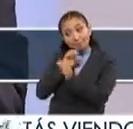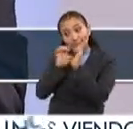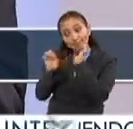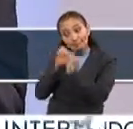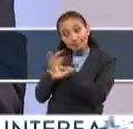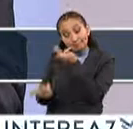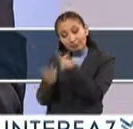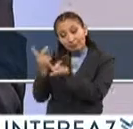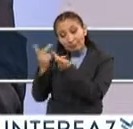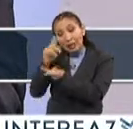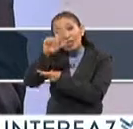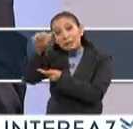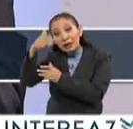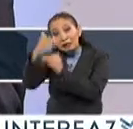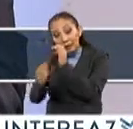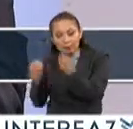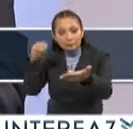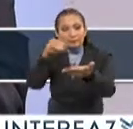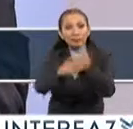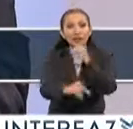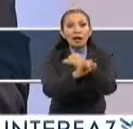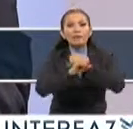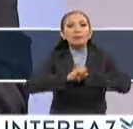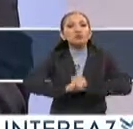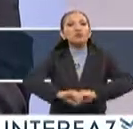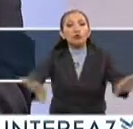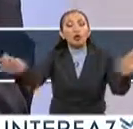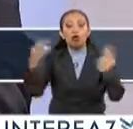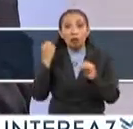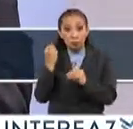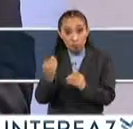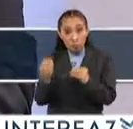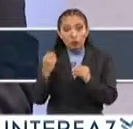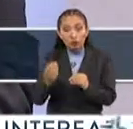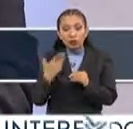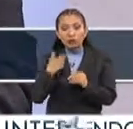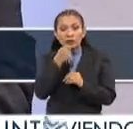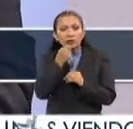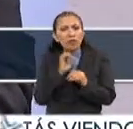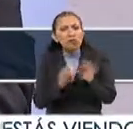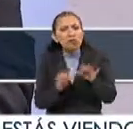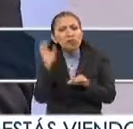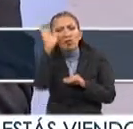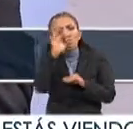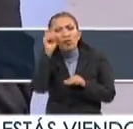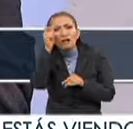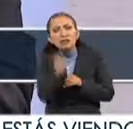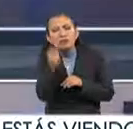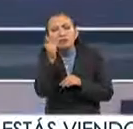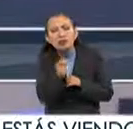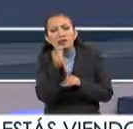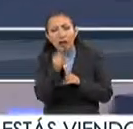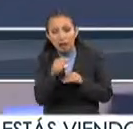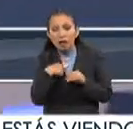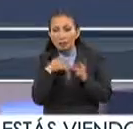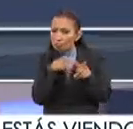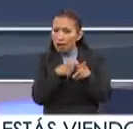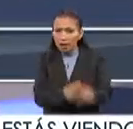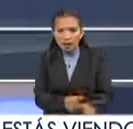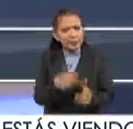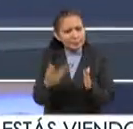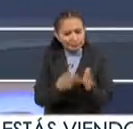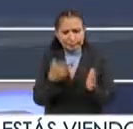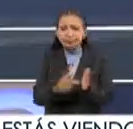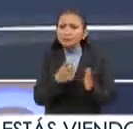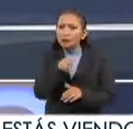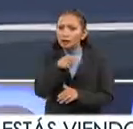tuvimos en el proceso electoral una alta entrada a la plataforma y pues la vamos a mantener de manera